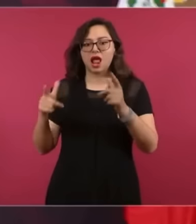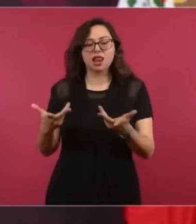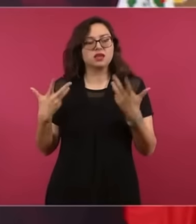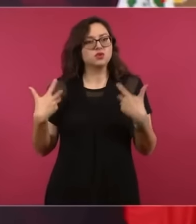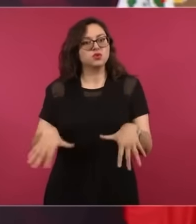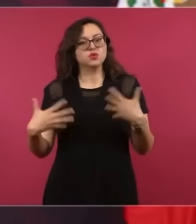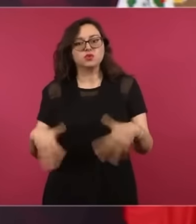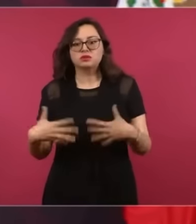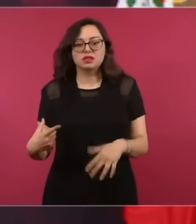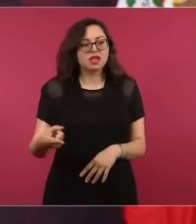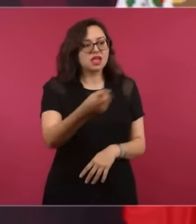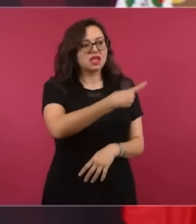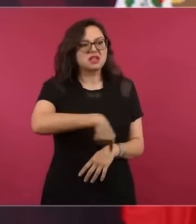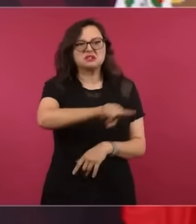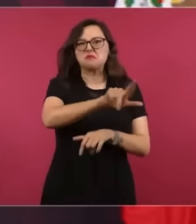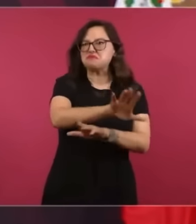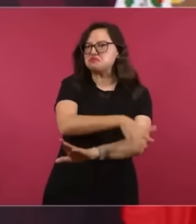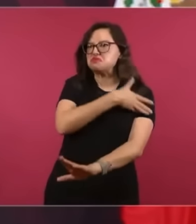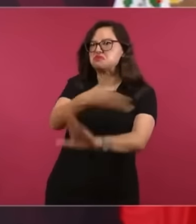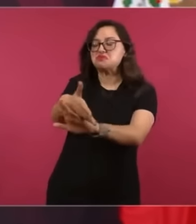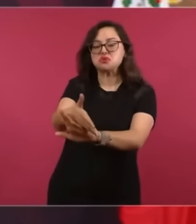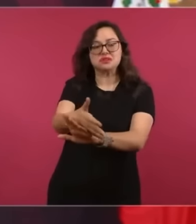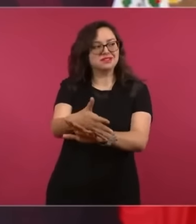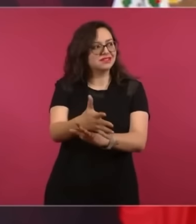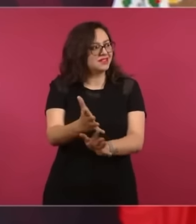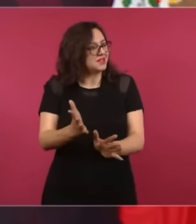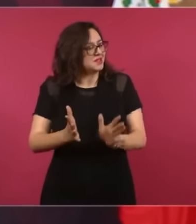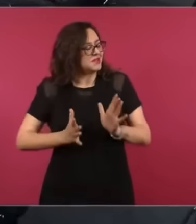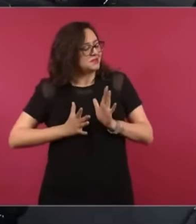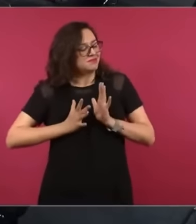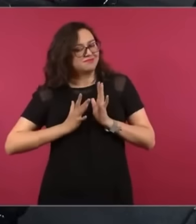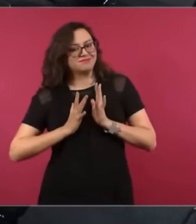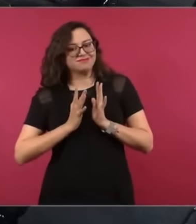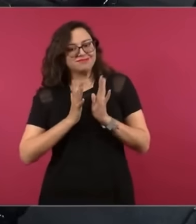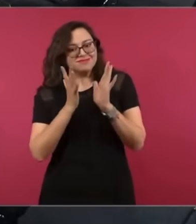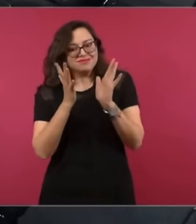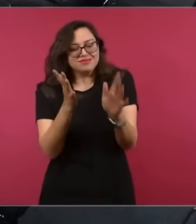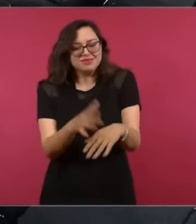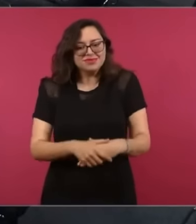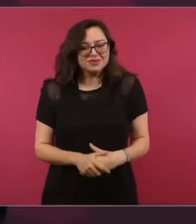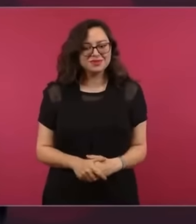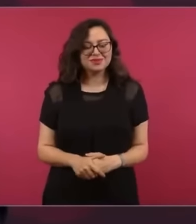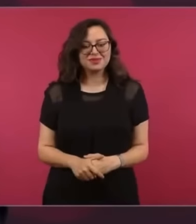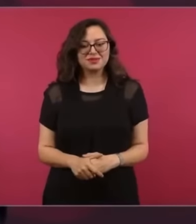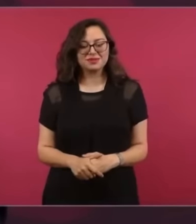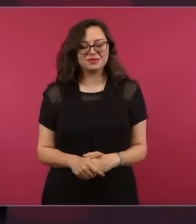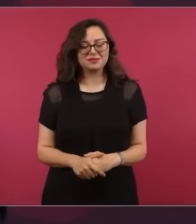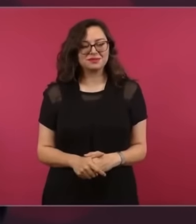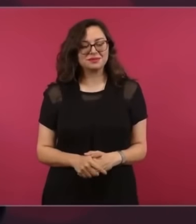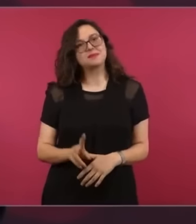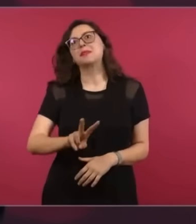La algo